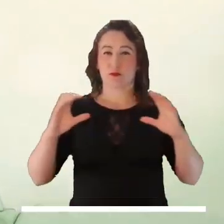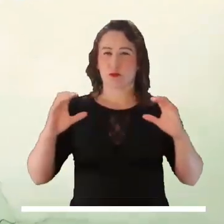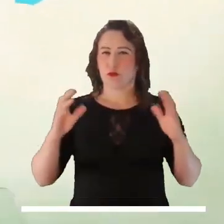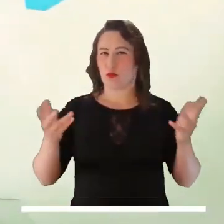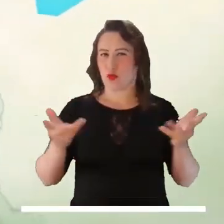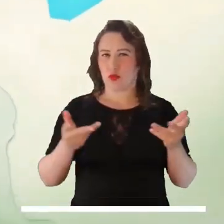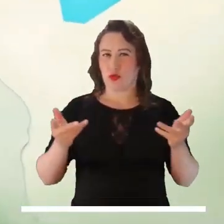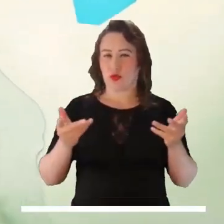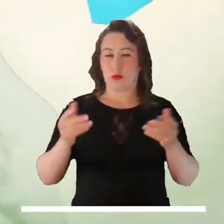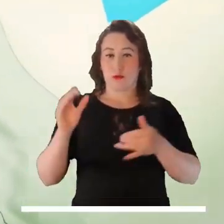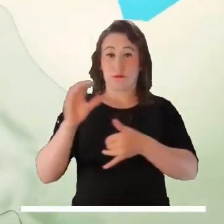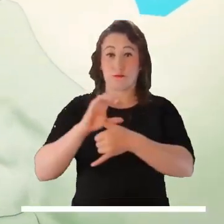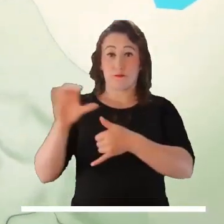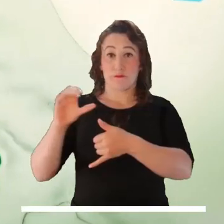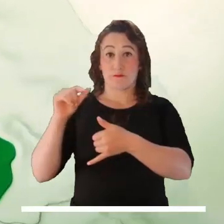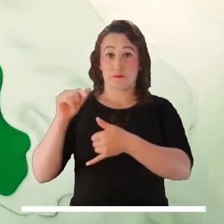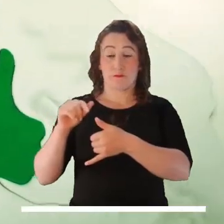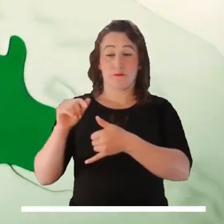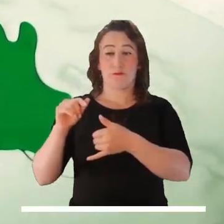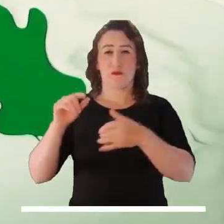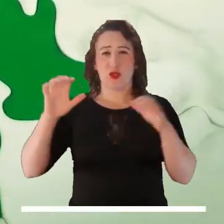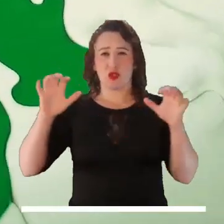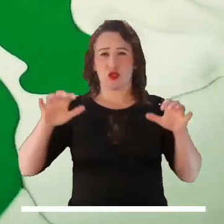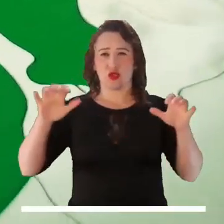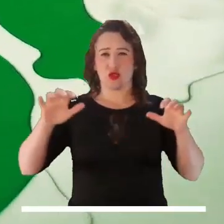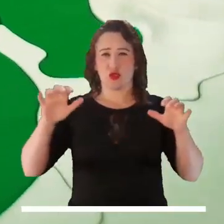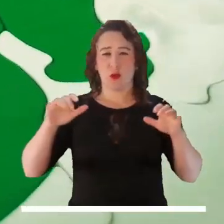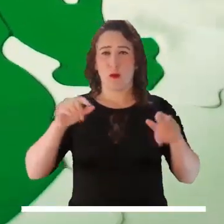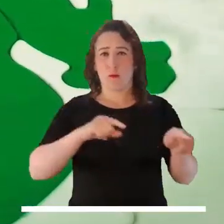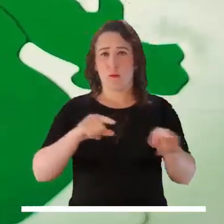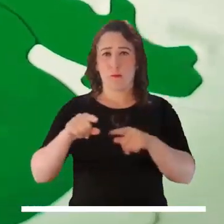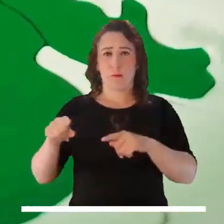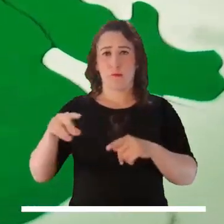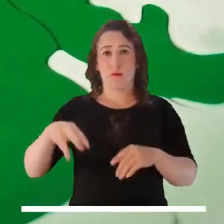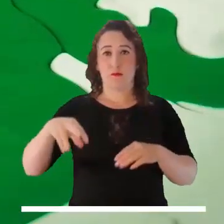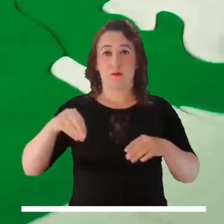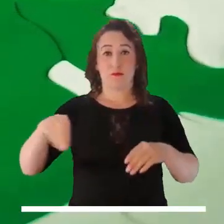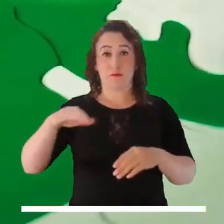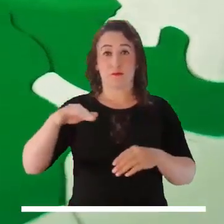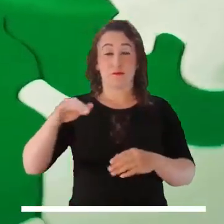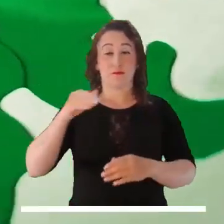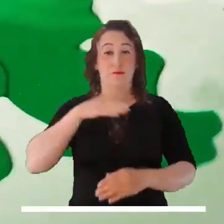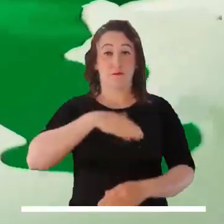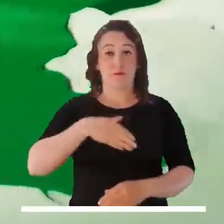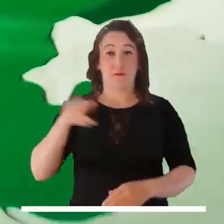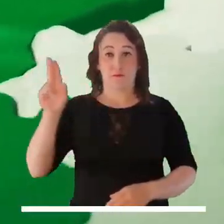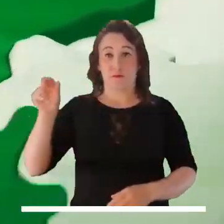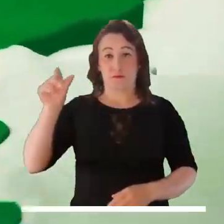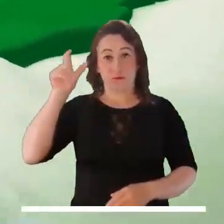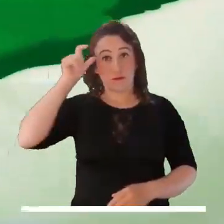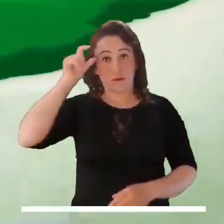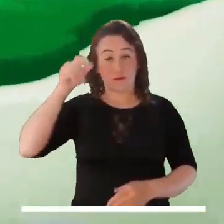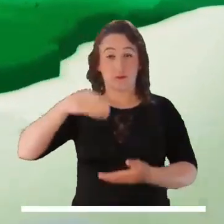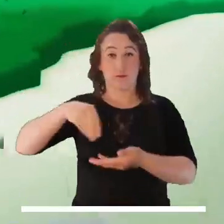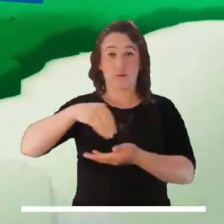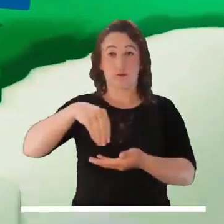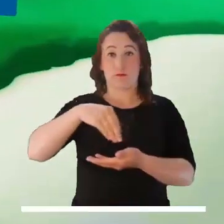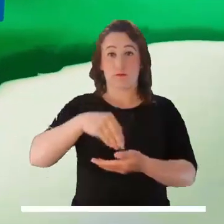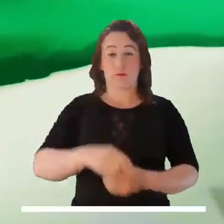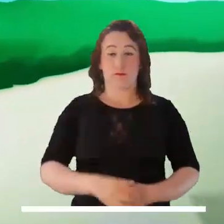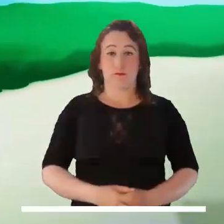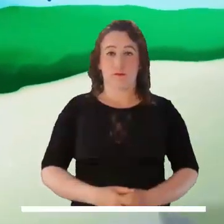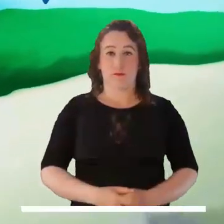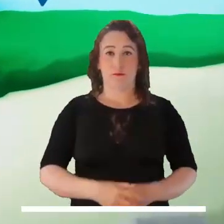se podrían registrar en el Caribe, donde se advierten lluvias ocasionales en Magdalena, Bolívar, Sucre, Córdoba y